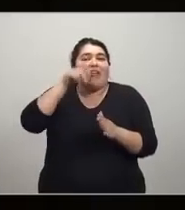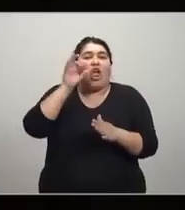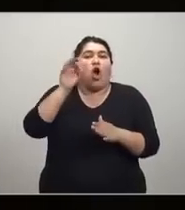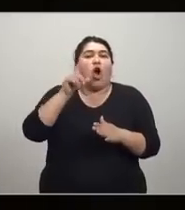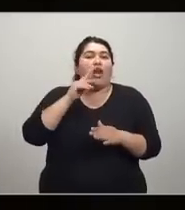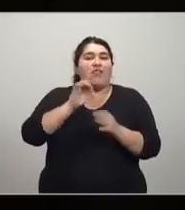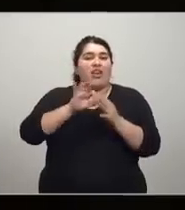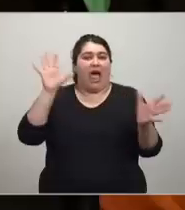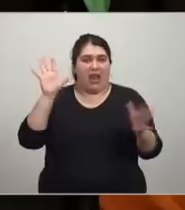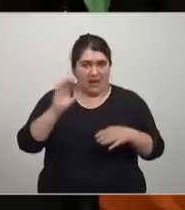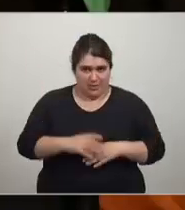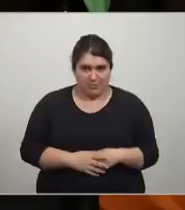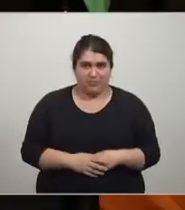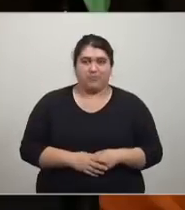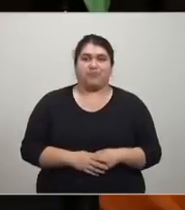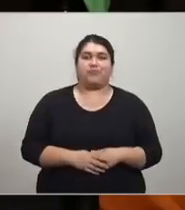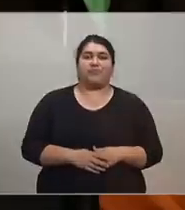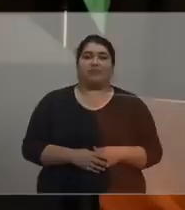está fuera de cuestión.